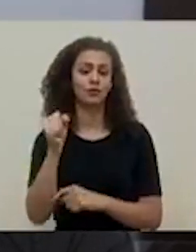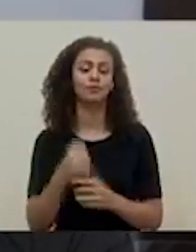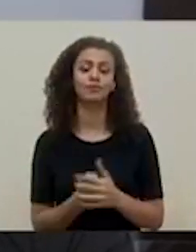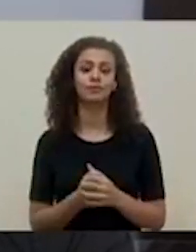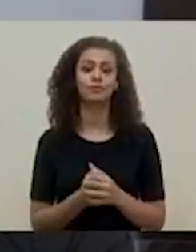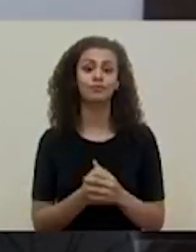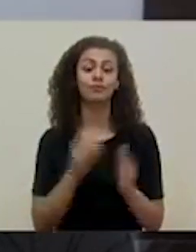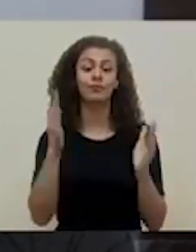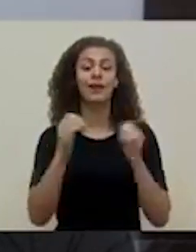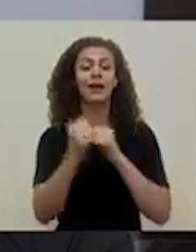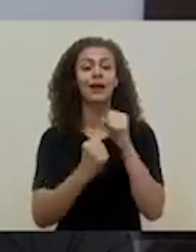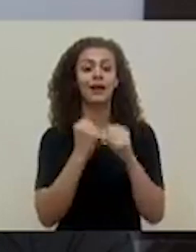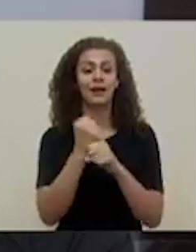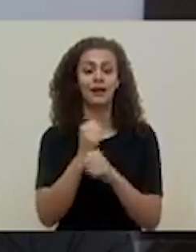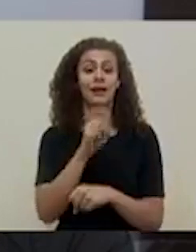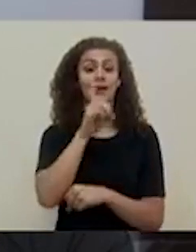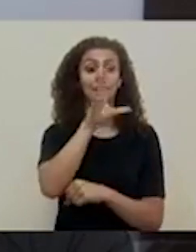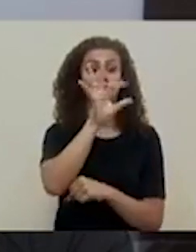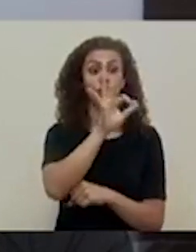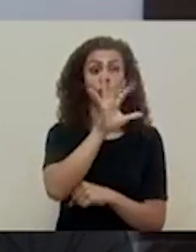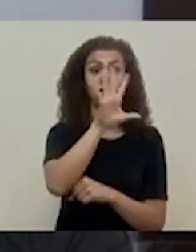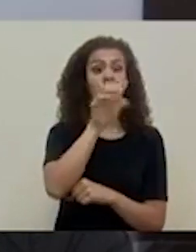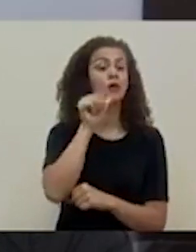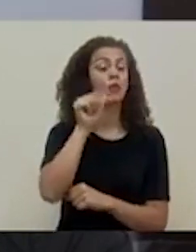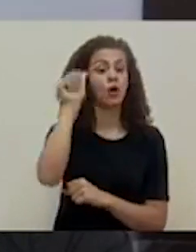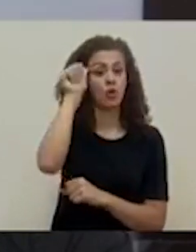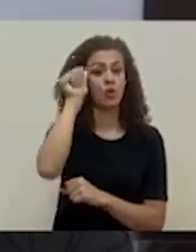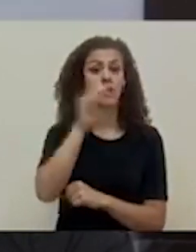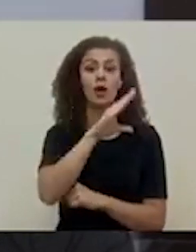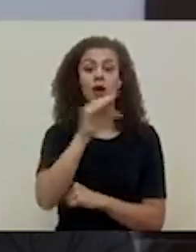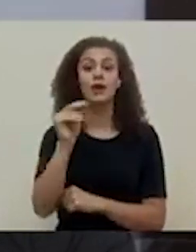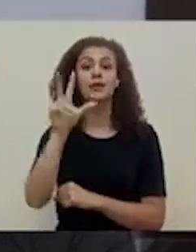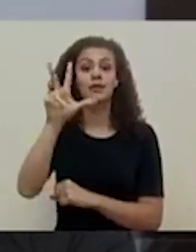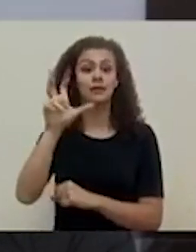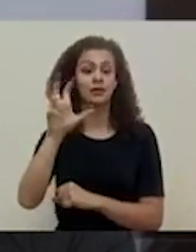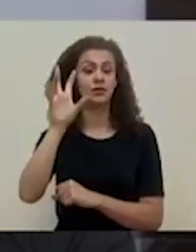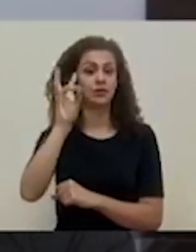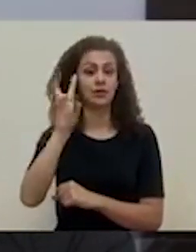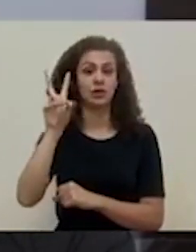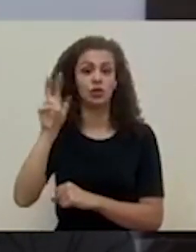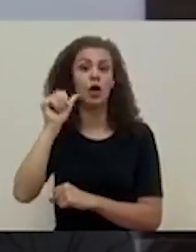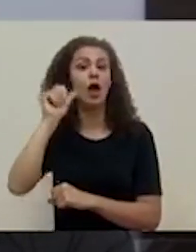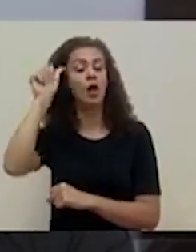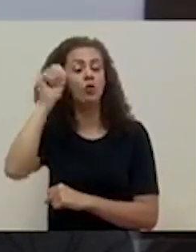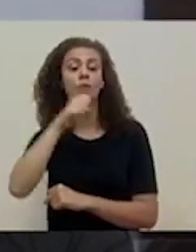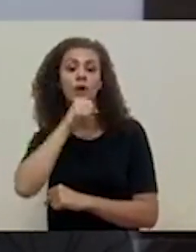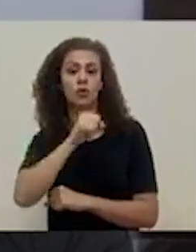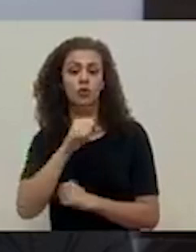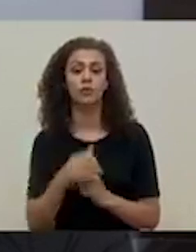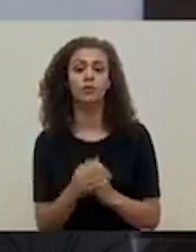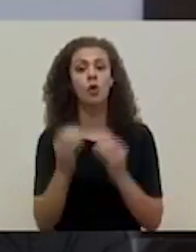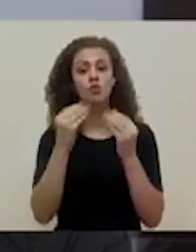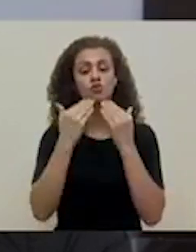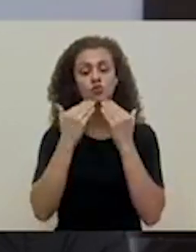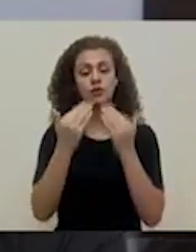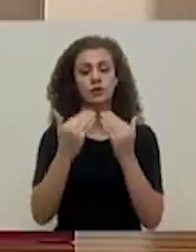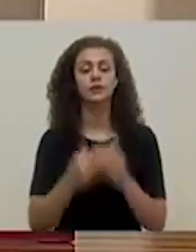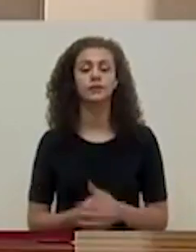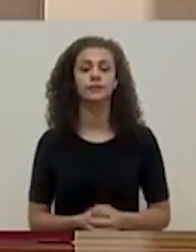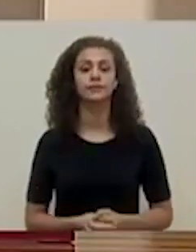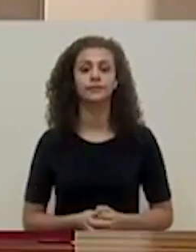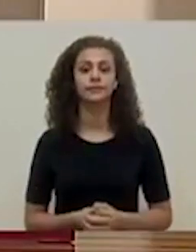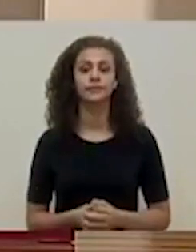Por edad son 195 adultos y 372 adultos mayores. Muchas gracias.